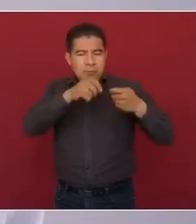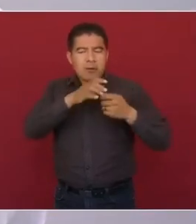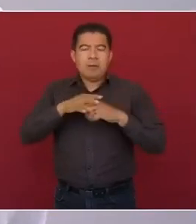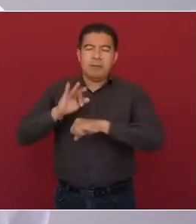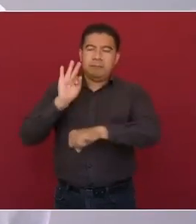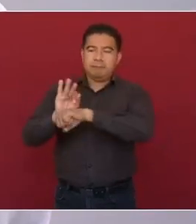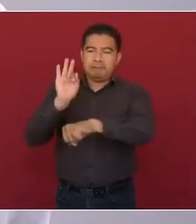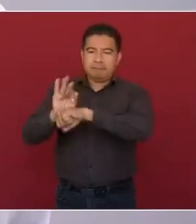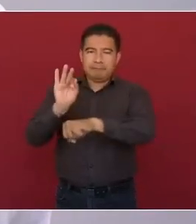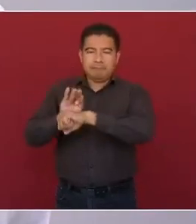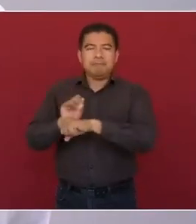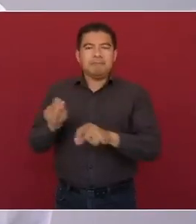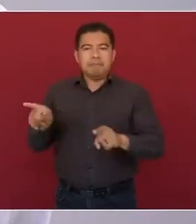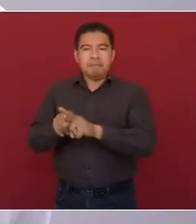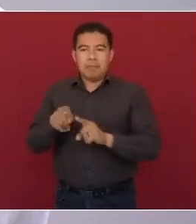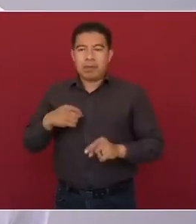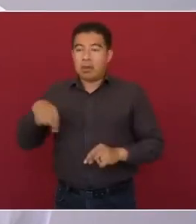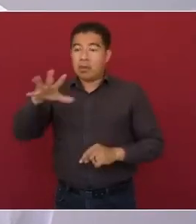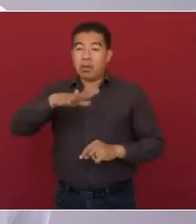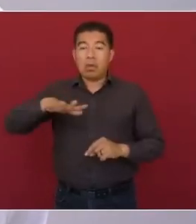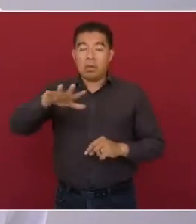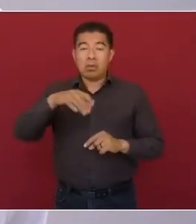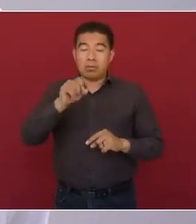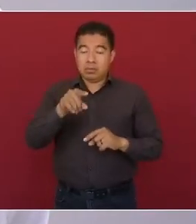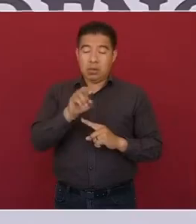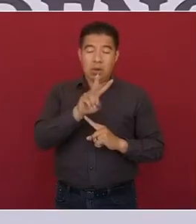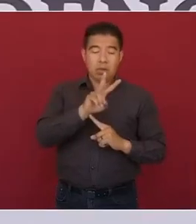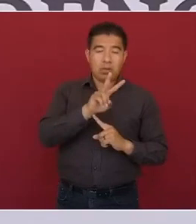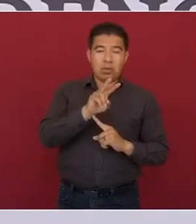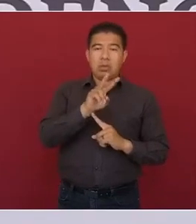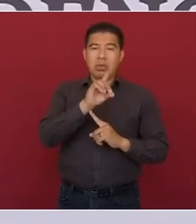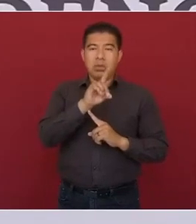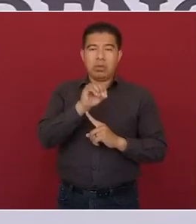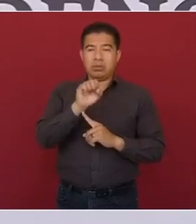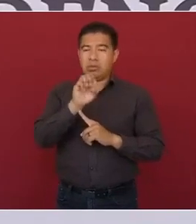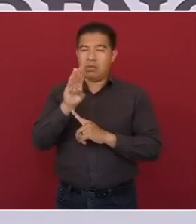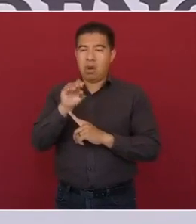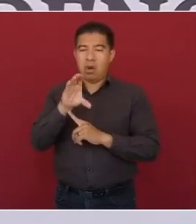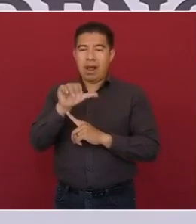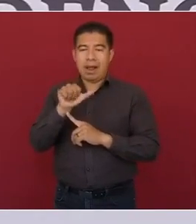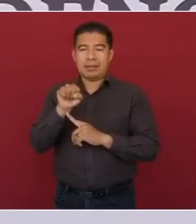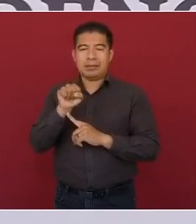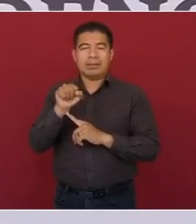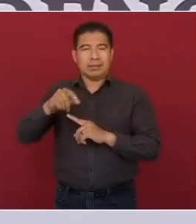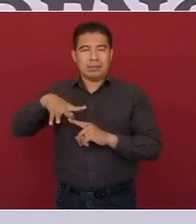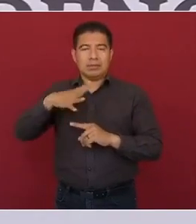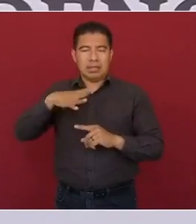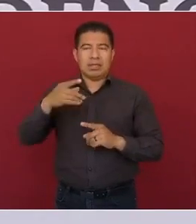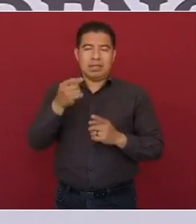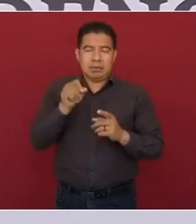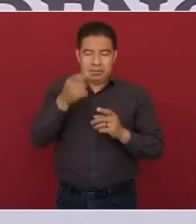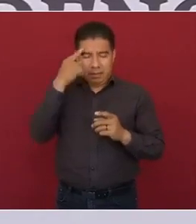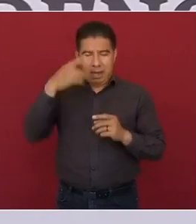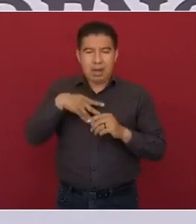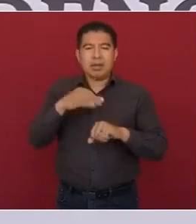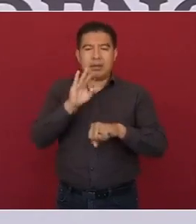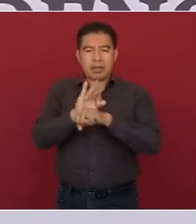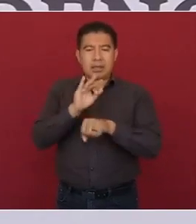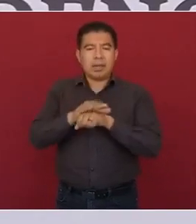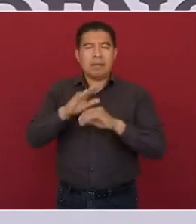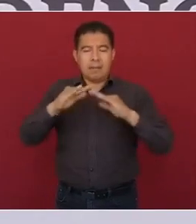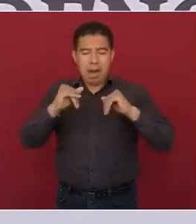Paraíso no es ni agua ni arena la orilla del mar. Las cosas discretas,